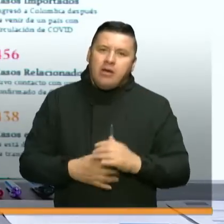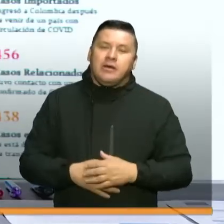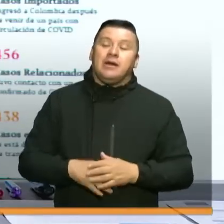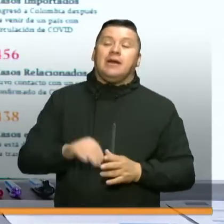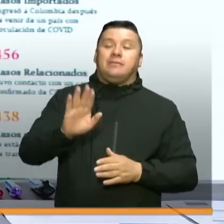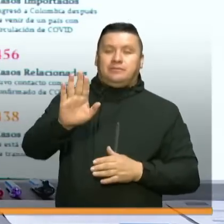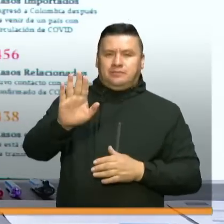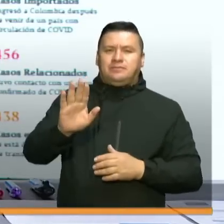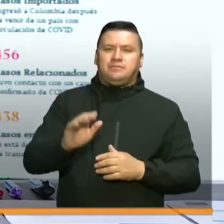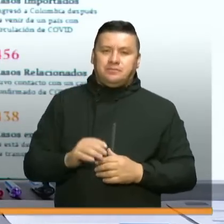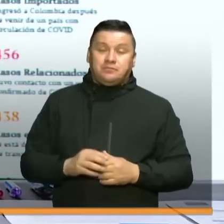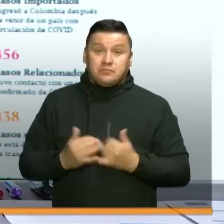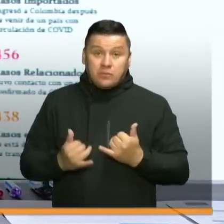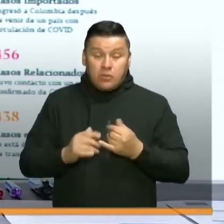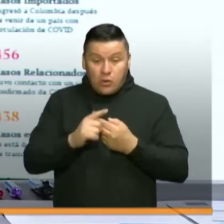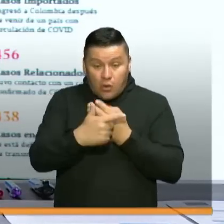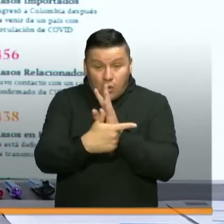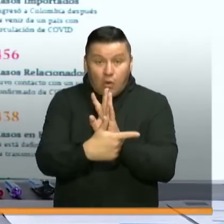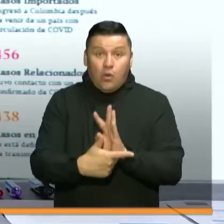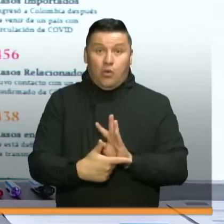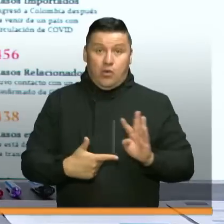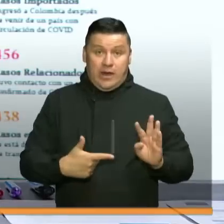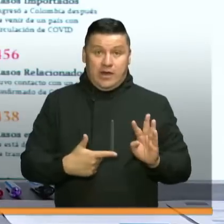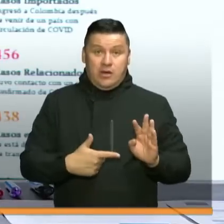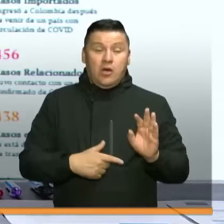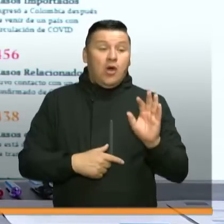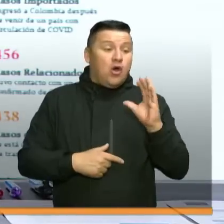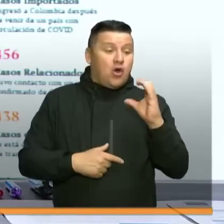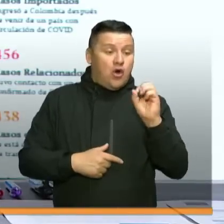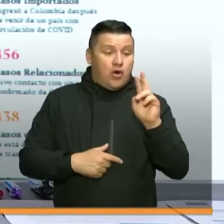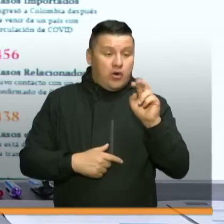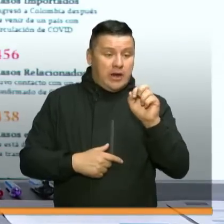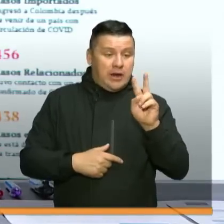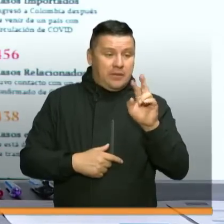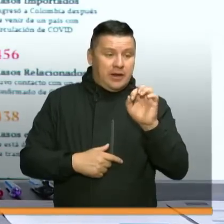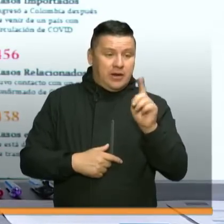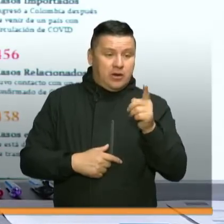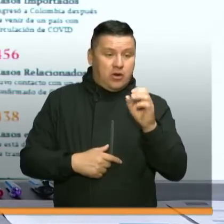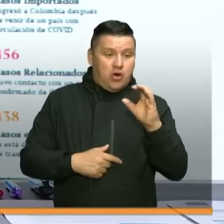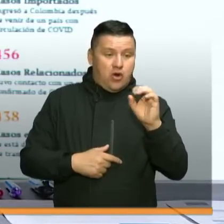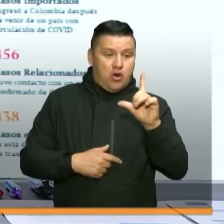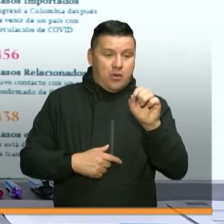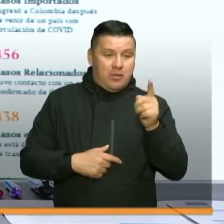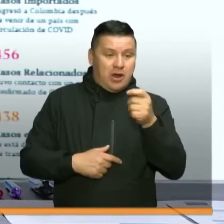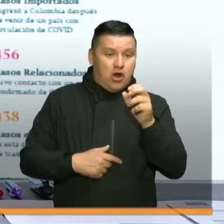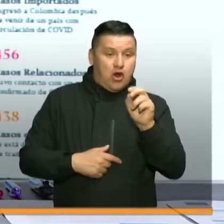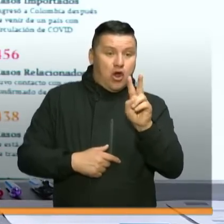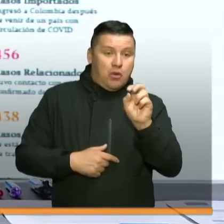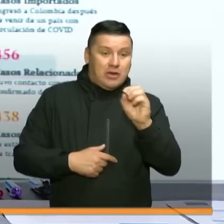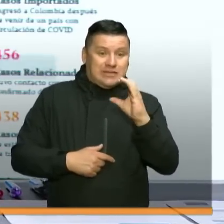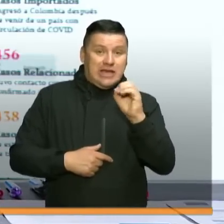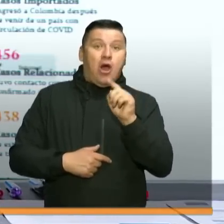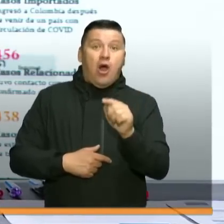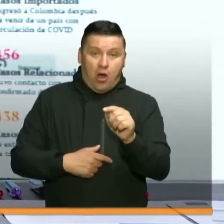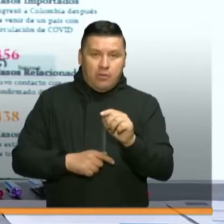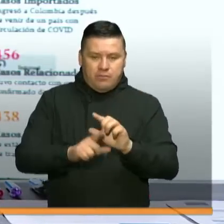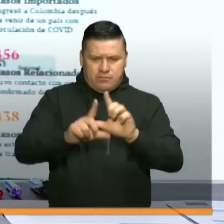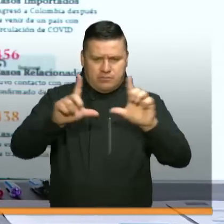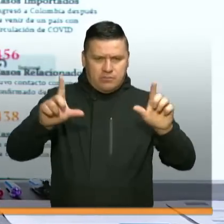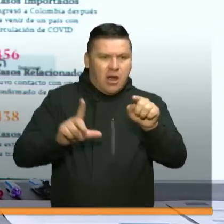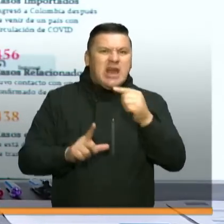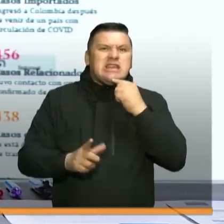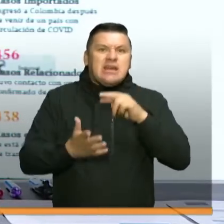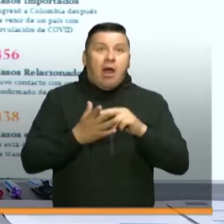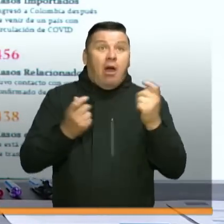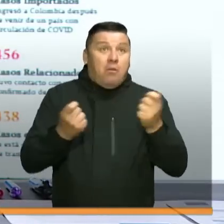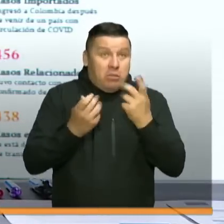Ginette, tenemos en la página web coronaviruscolombia.gov.co, ahí está la plataforma de Ayudarnos Hace